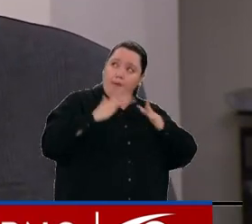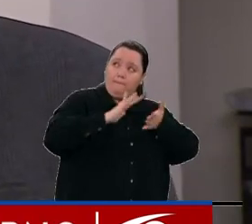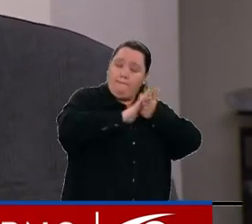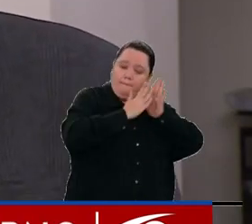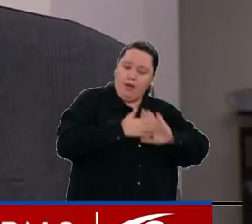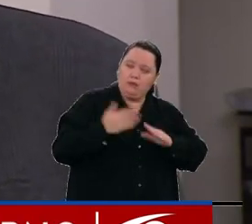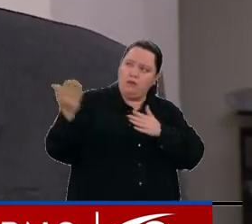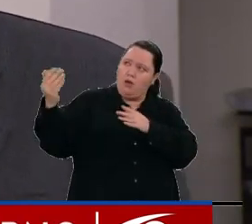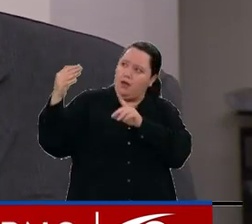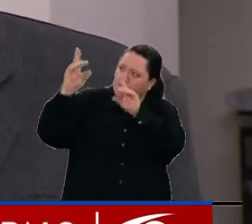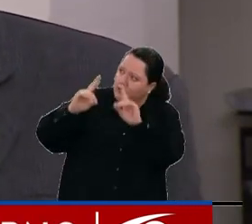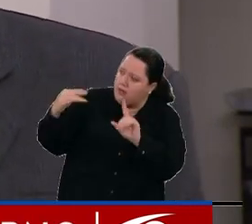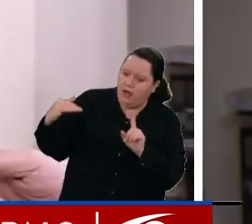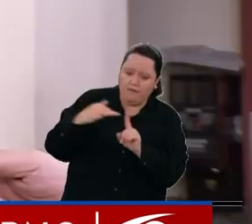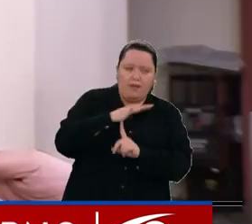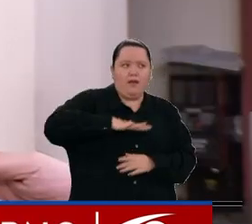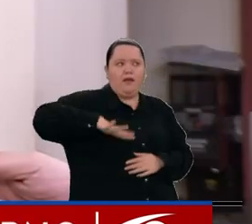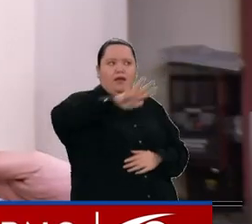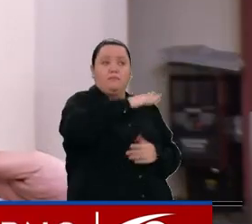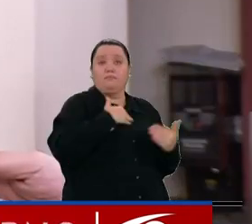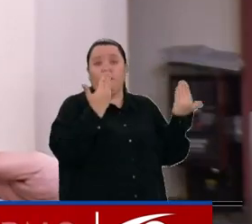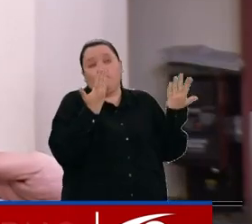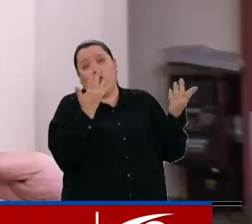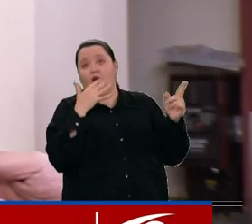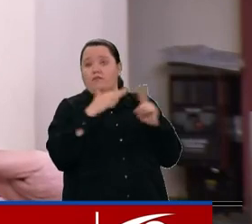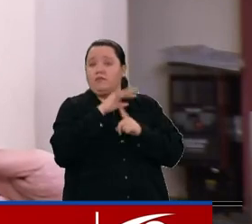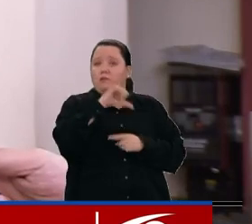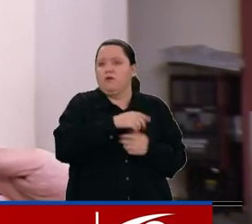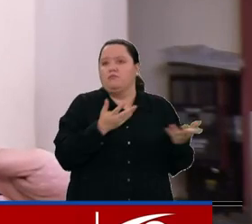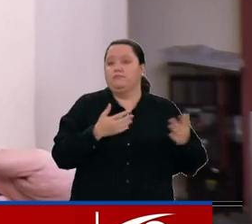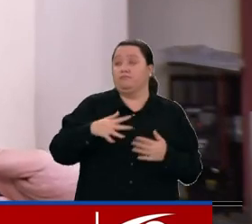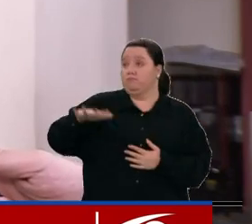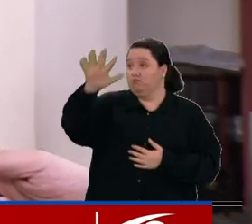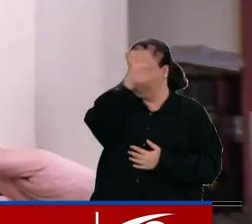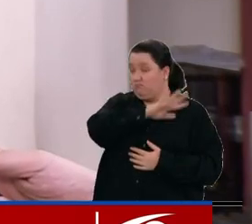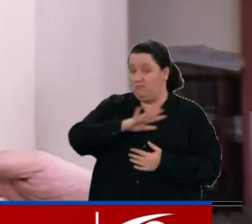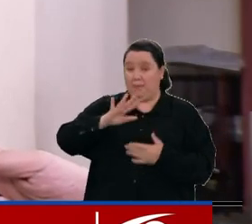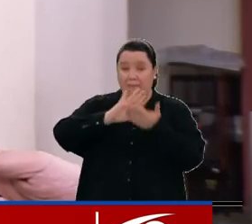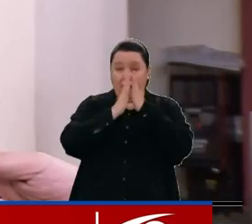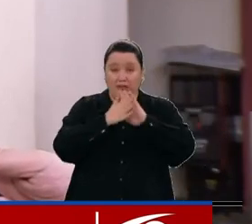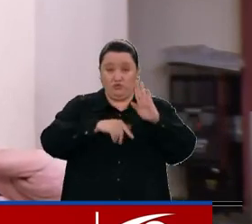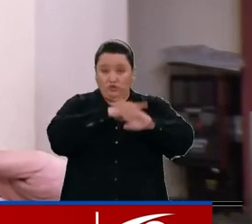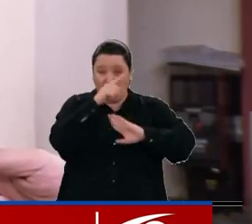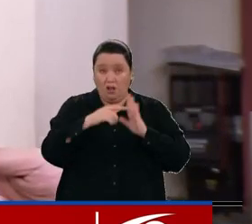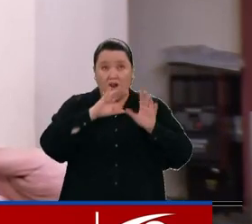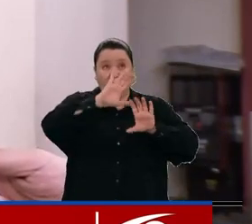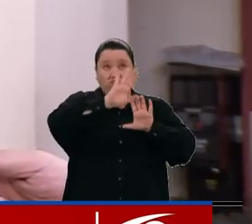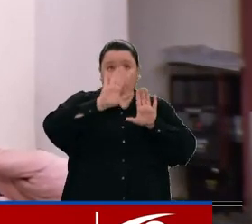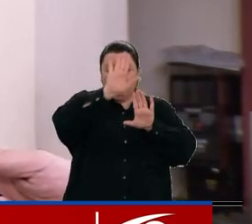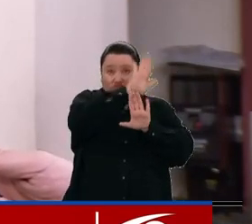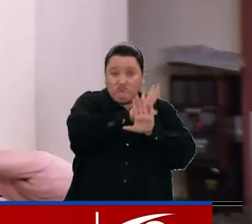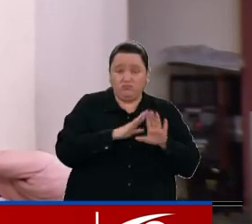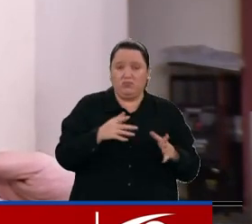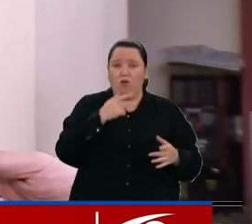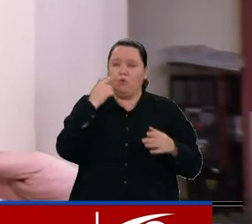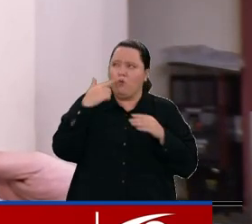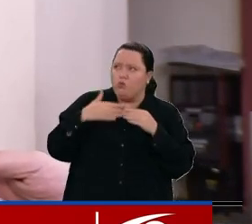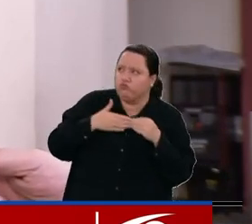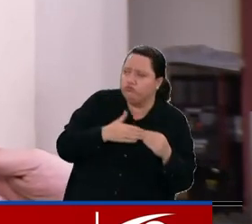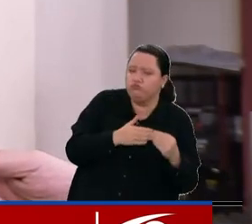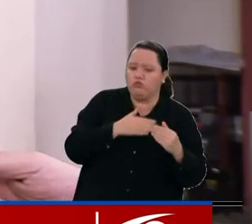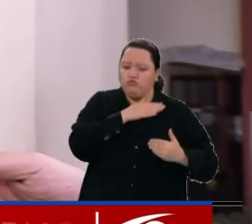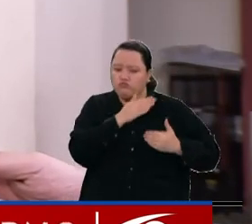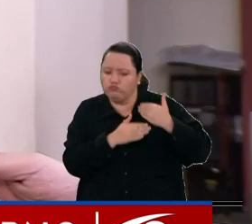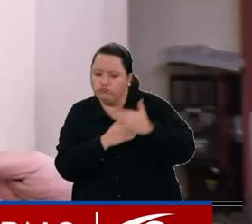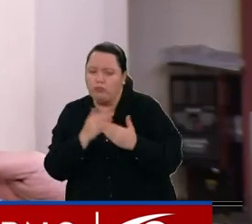afecta esas decisiones en territorio. En los territorios no se percibe la paz total, no se percibe una hoja de ruta ni una arquitectura